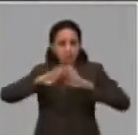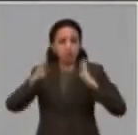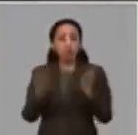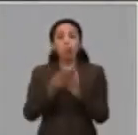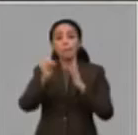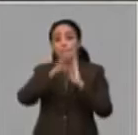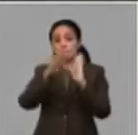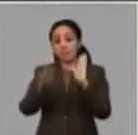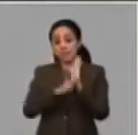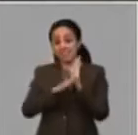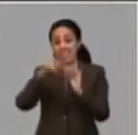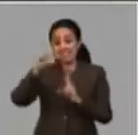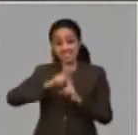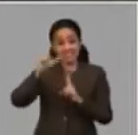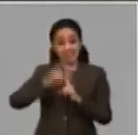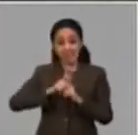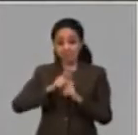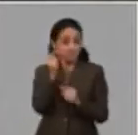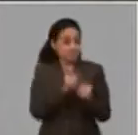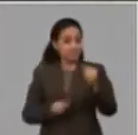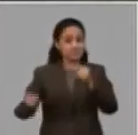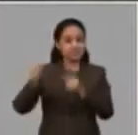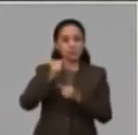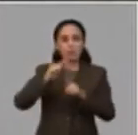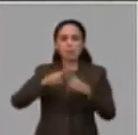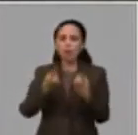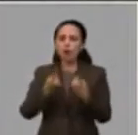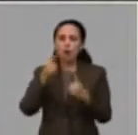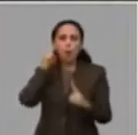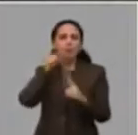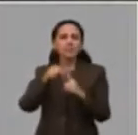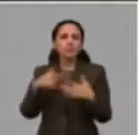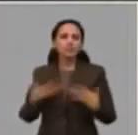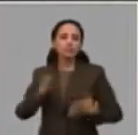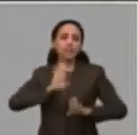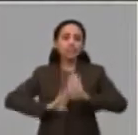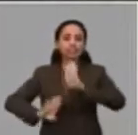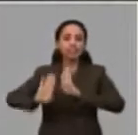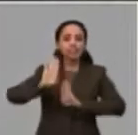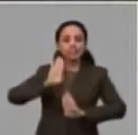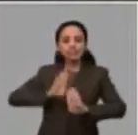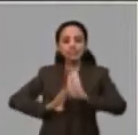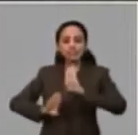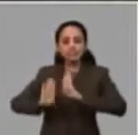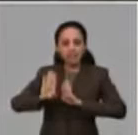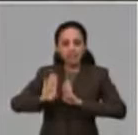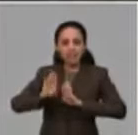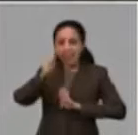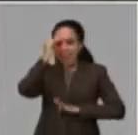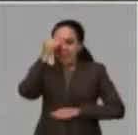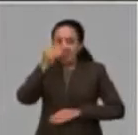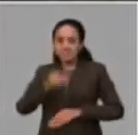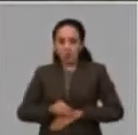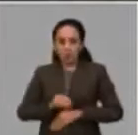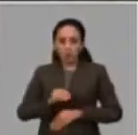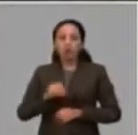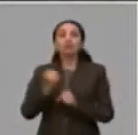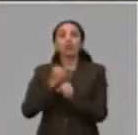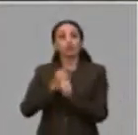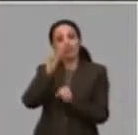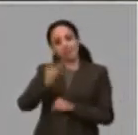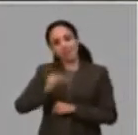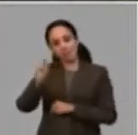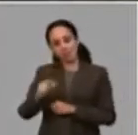el sindicato juega un papel fundamental porque tiene que defender los derechos de los trabajadores y tiene también que velar y proteger la salud de esos trabajadores. Y es